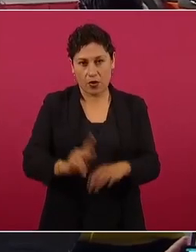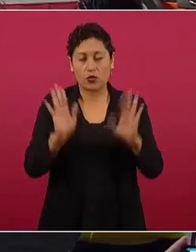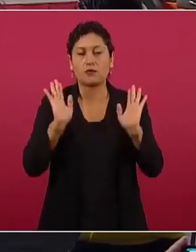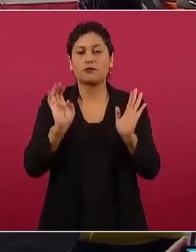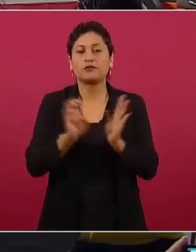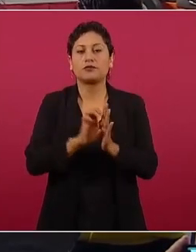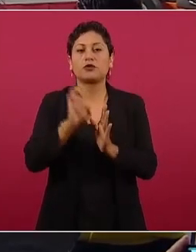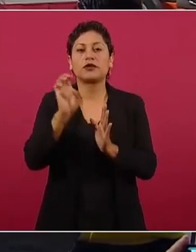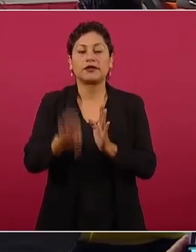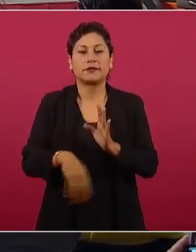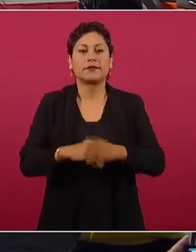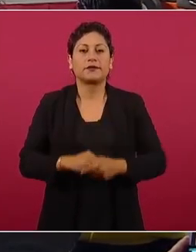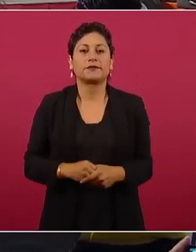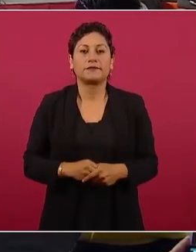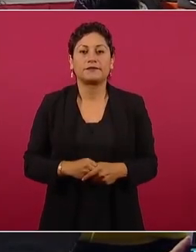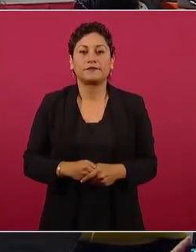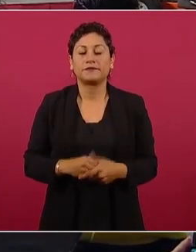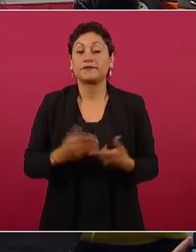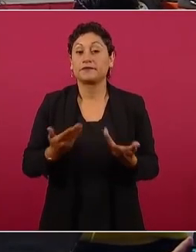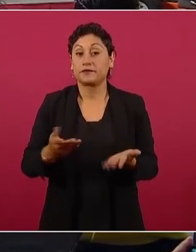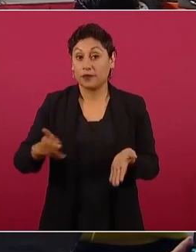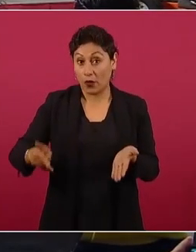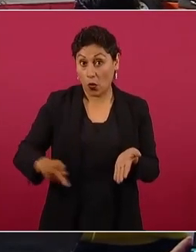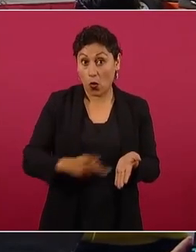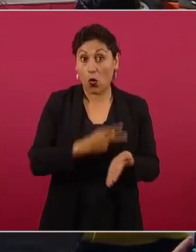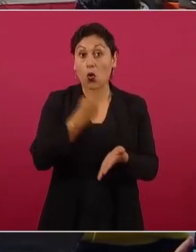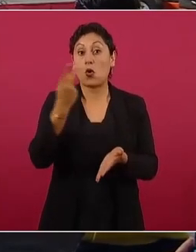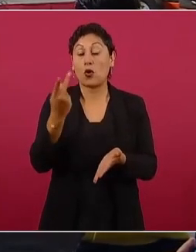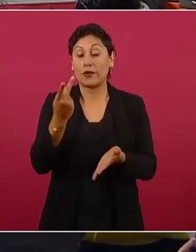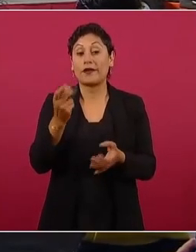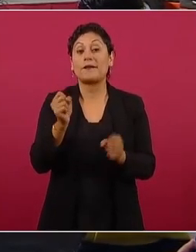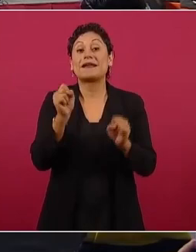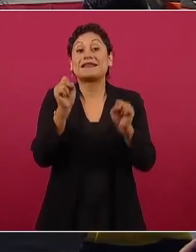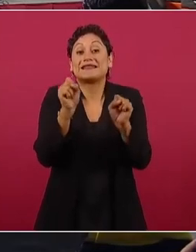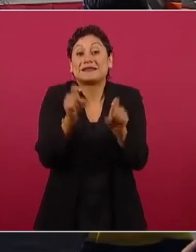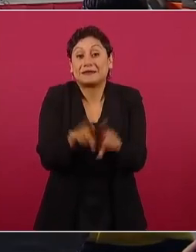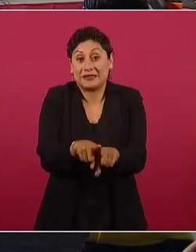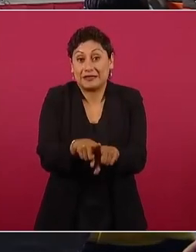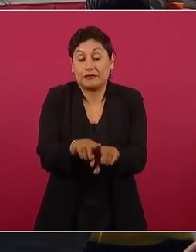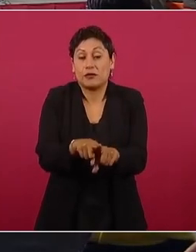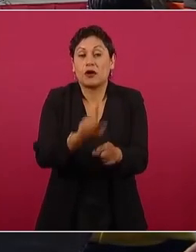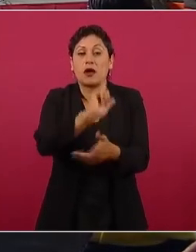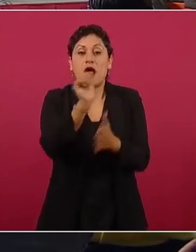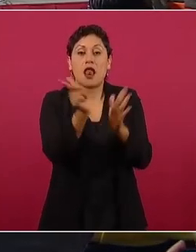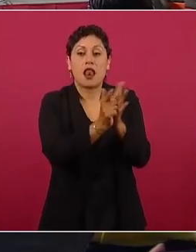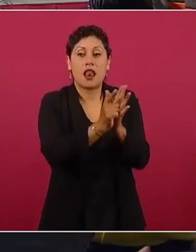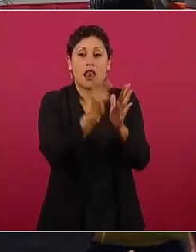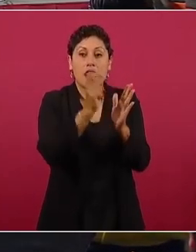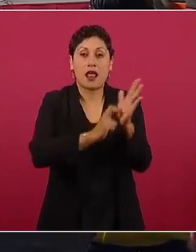que no se lleve a cabo la reforma.